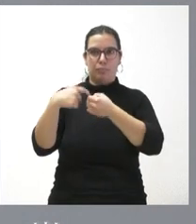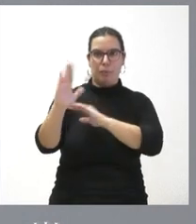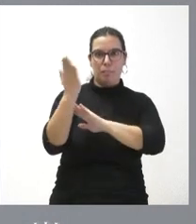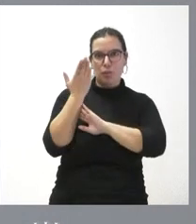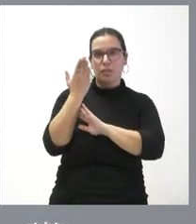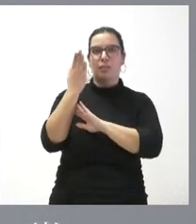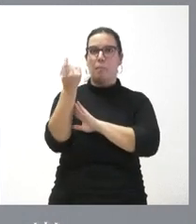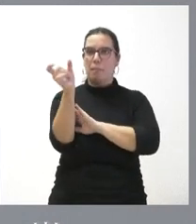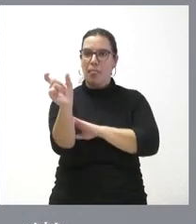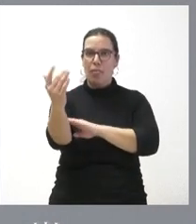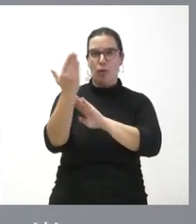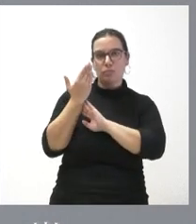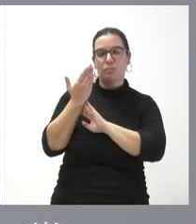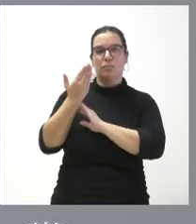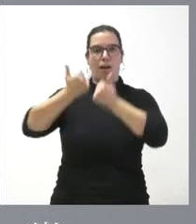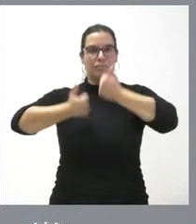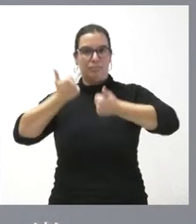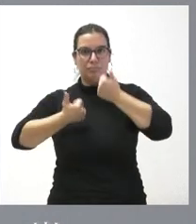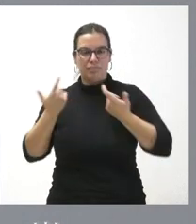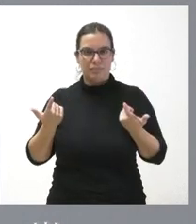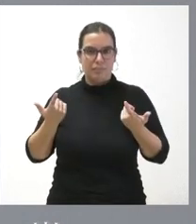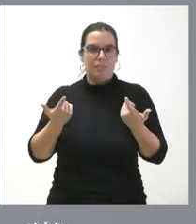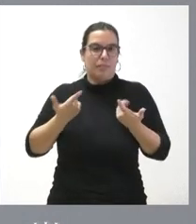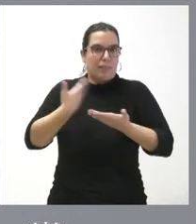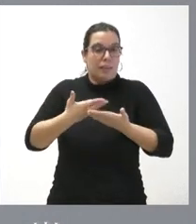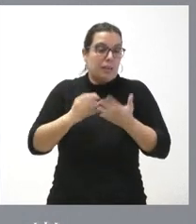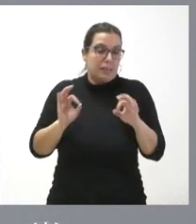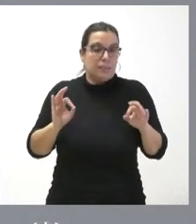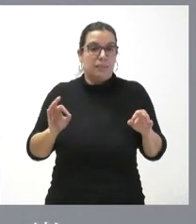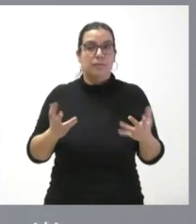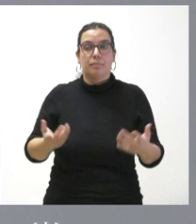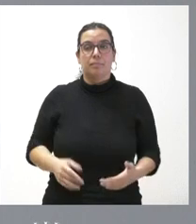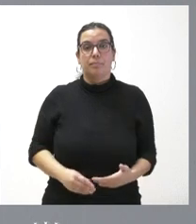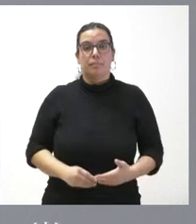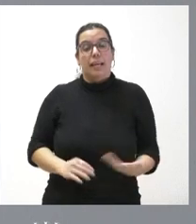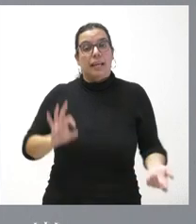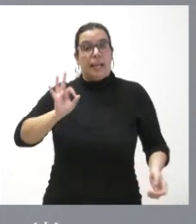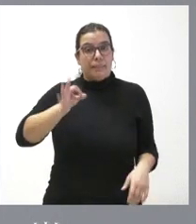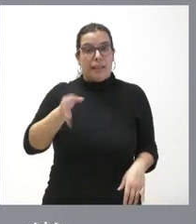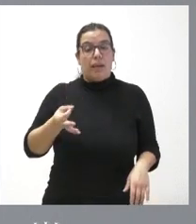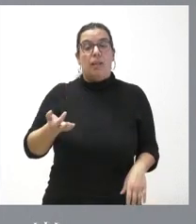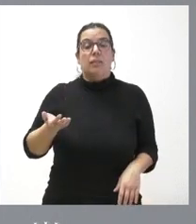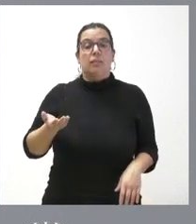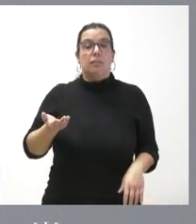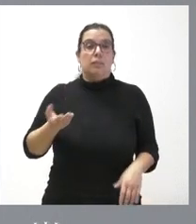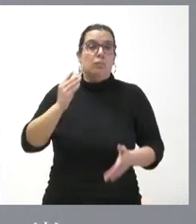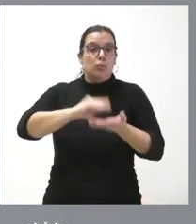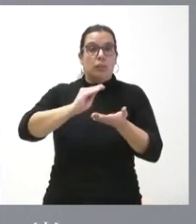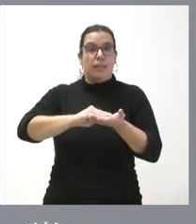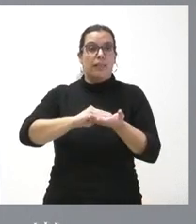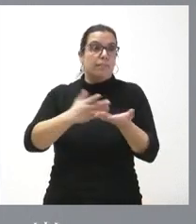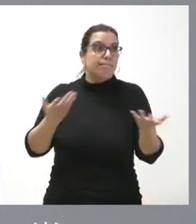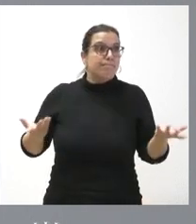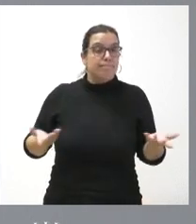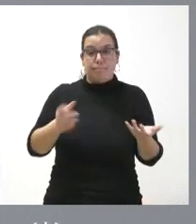un precio dentro de las condiciones y unas circunstancias y unas garantías naturalmente es verdad que muchas veces pues